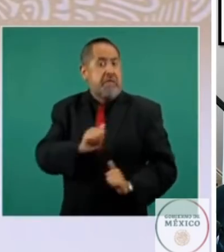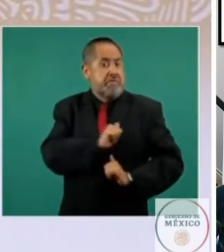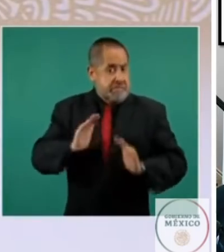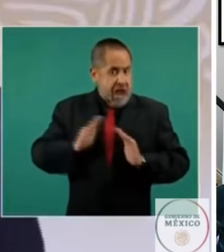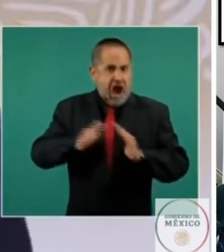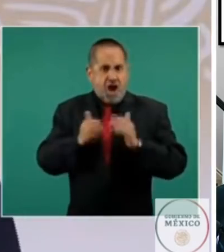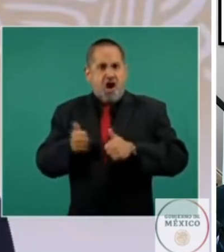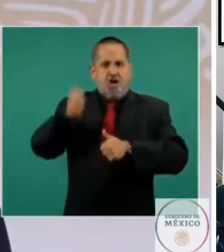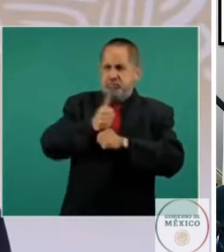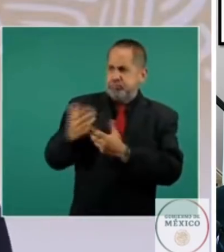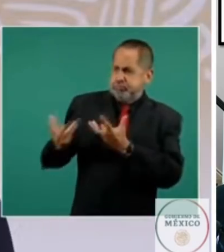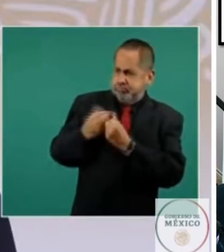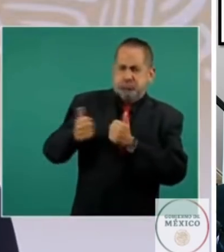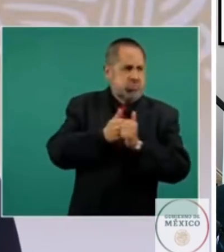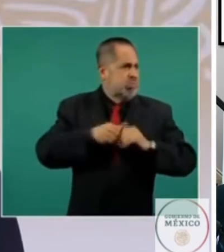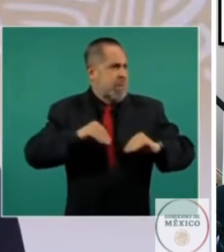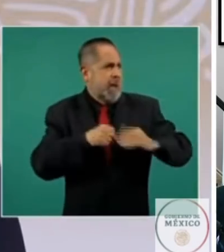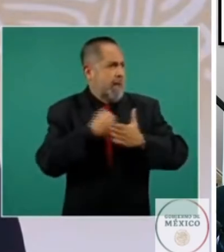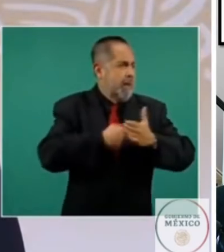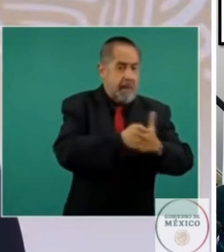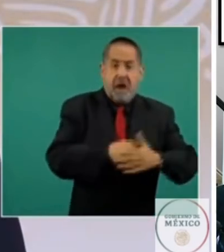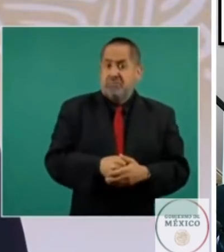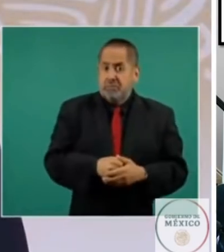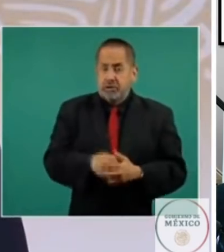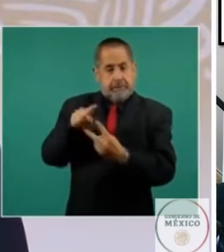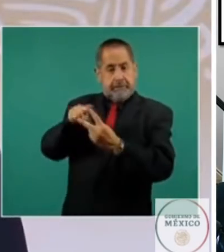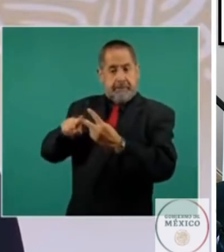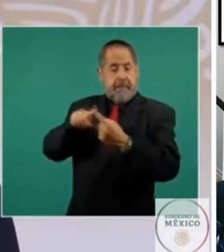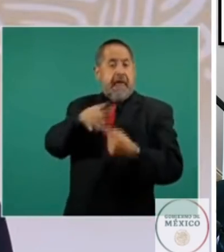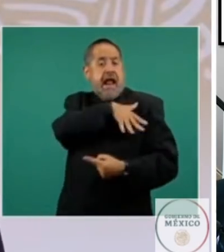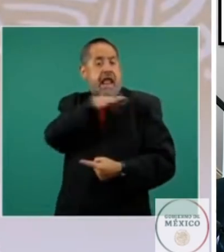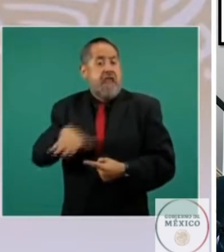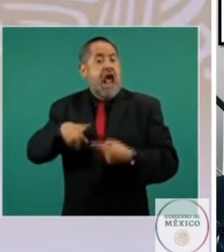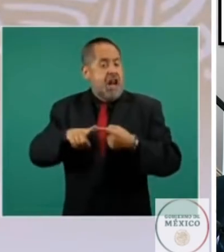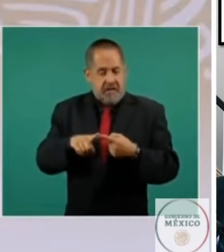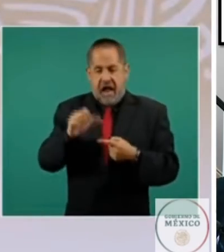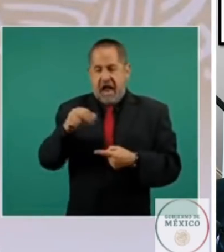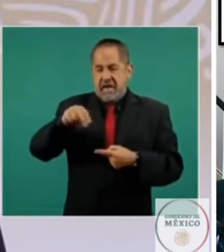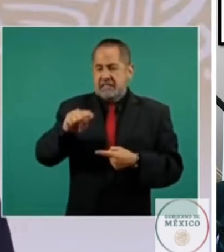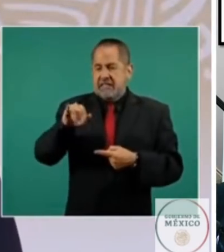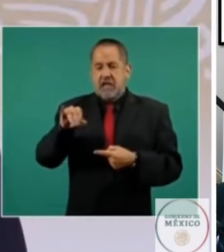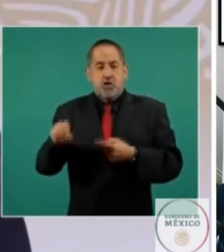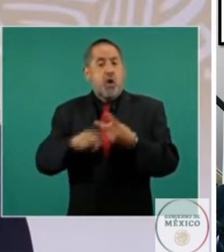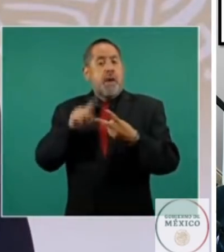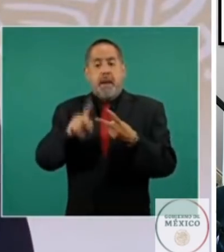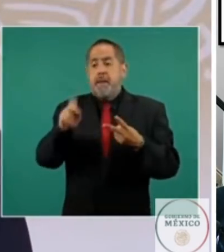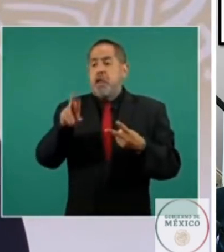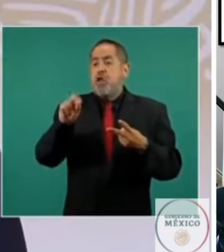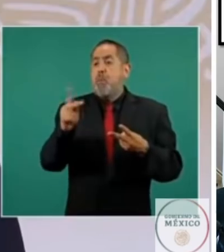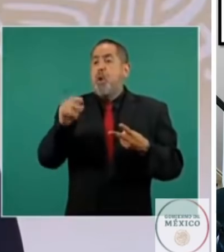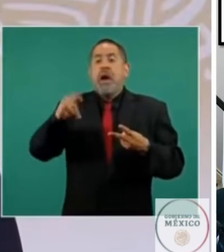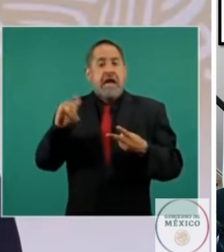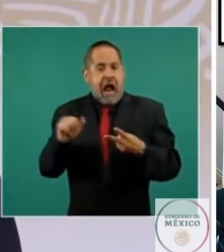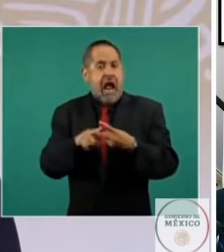importantes plazas del país. Dos de ellos, los generales de división Anastasio Parrodi y Pedro Ampundía Grimares,